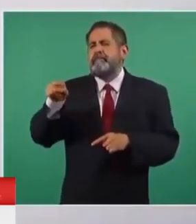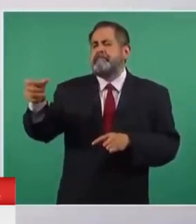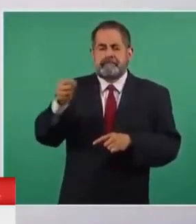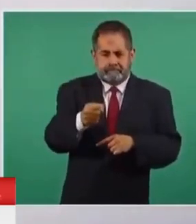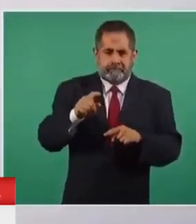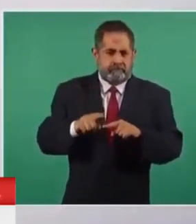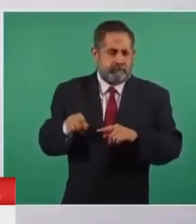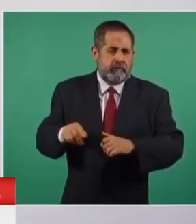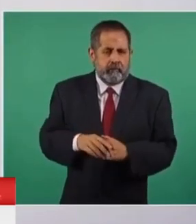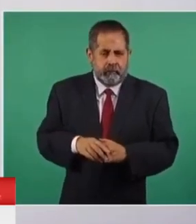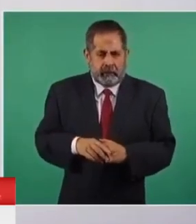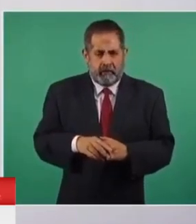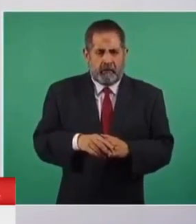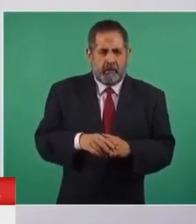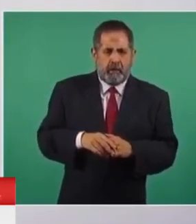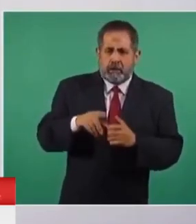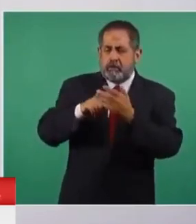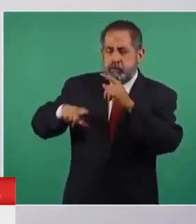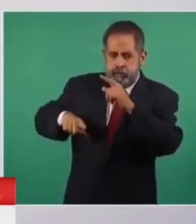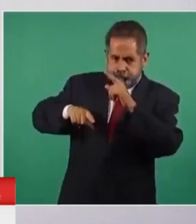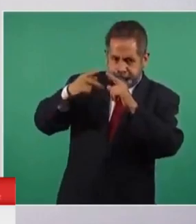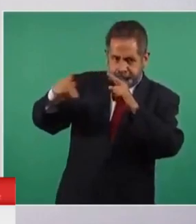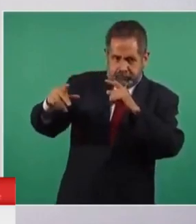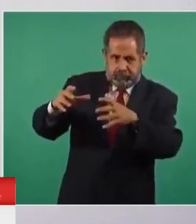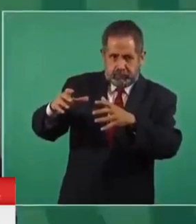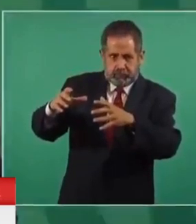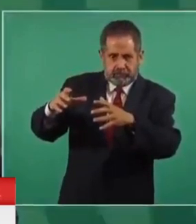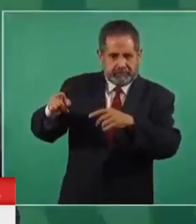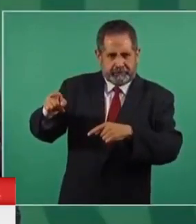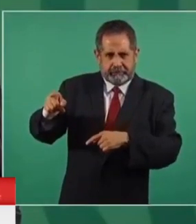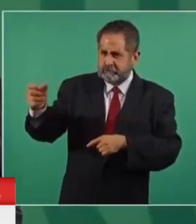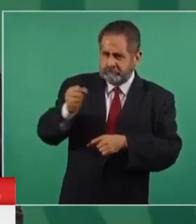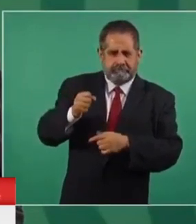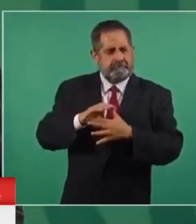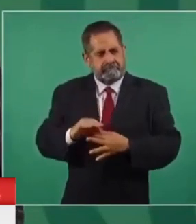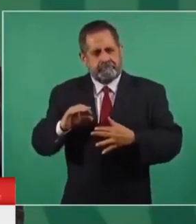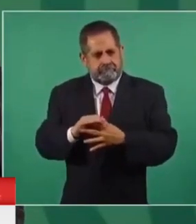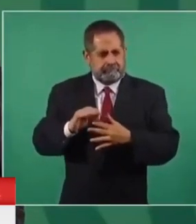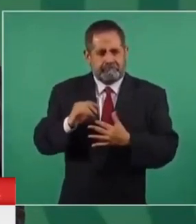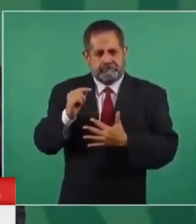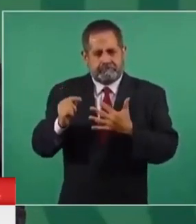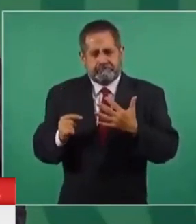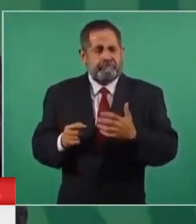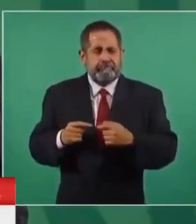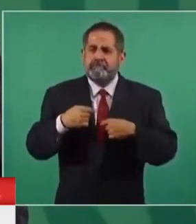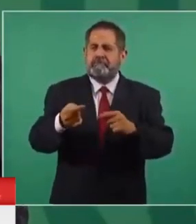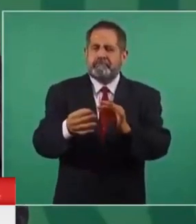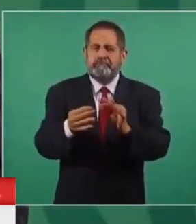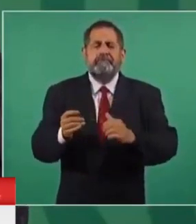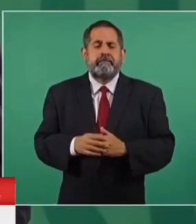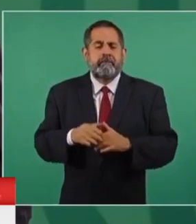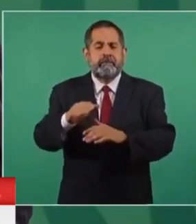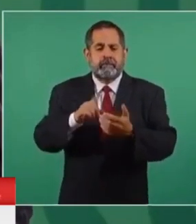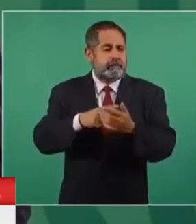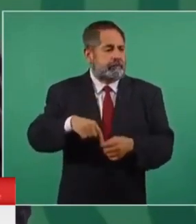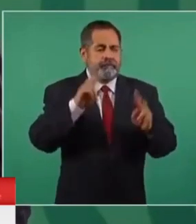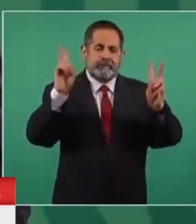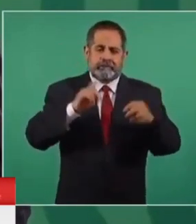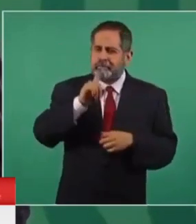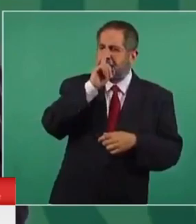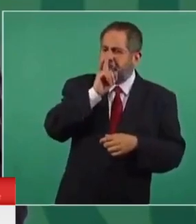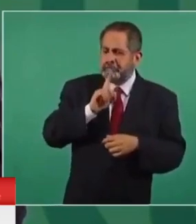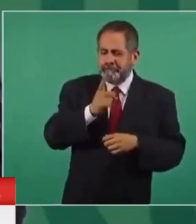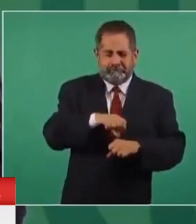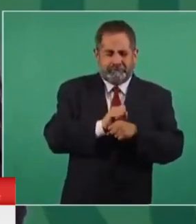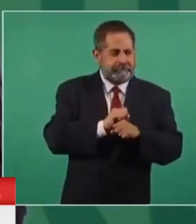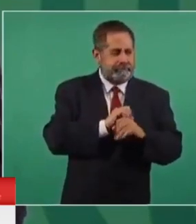del gobierno que nos explique sobre las mentiras de